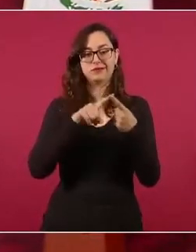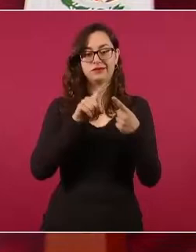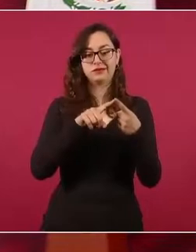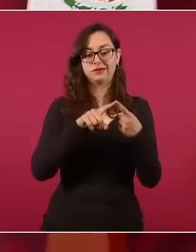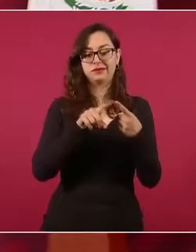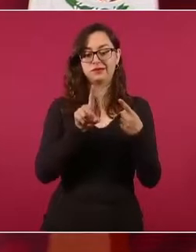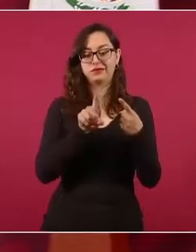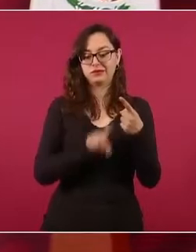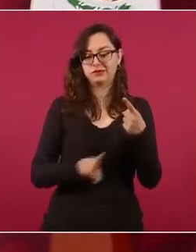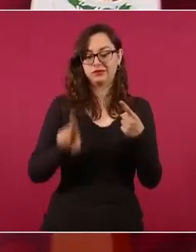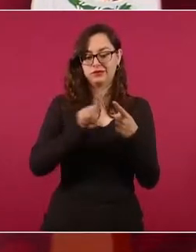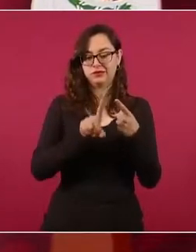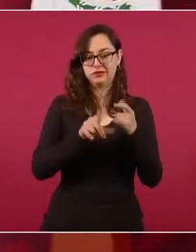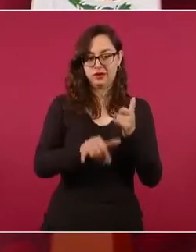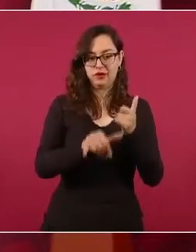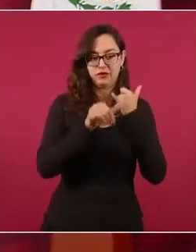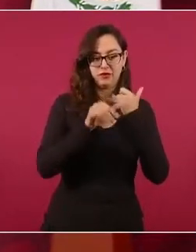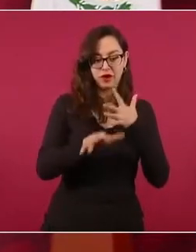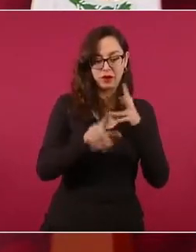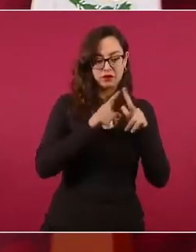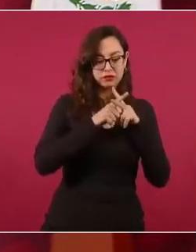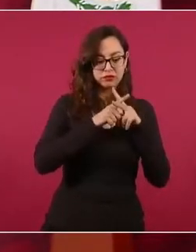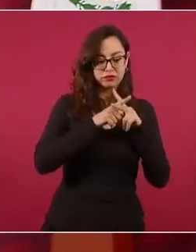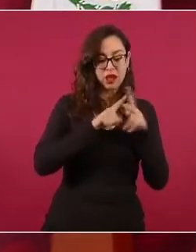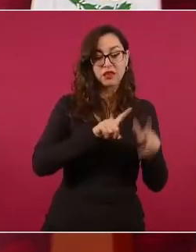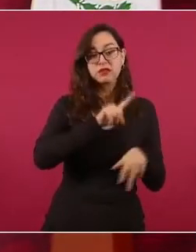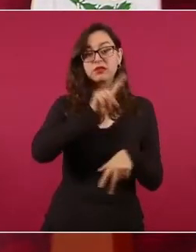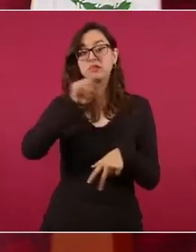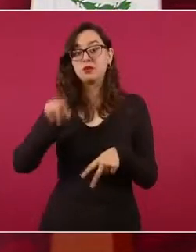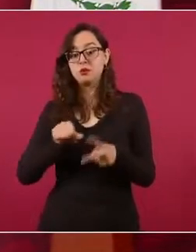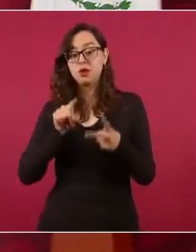miércoles, con los medios de información,